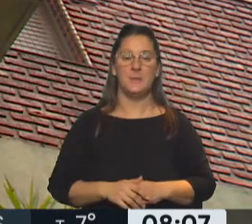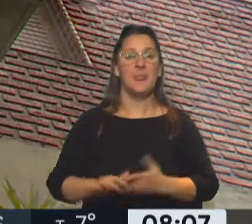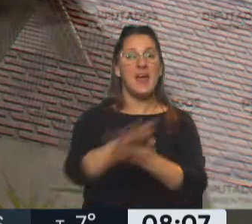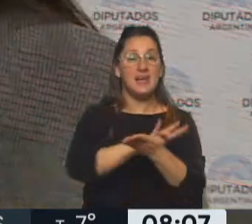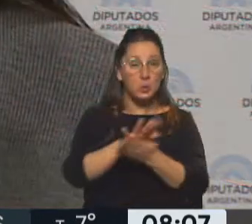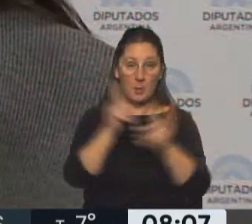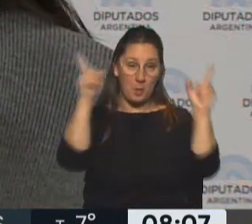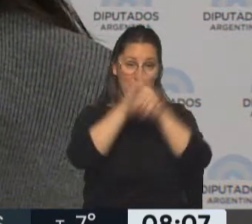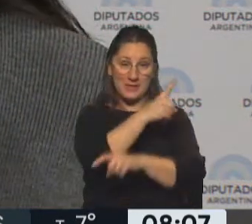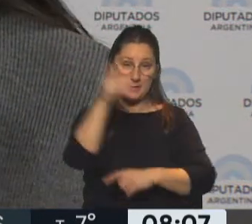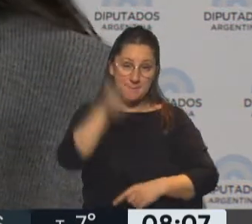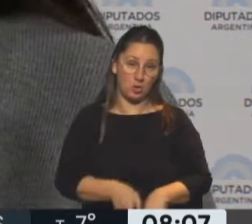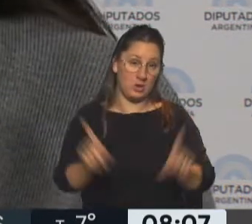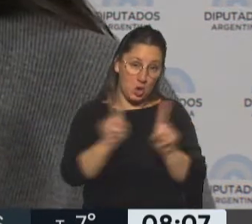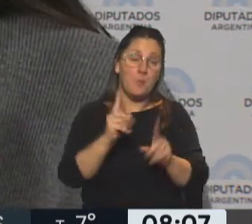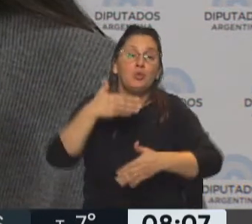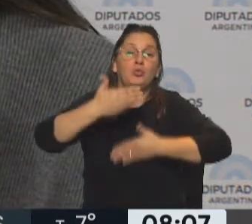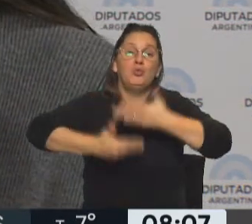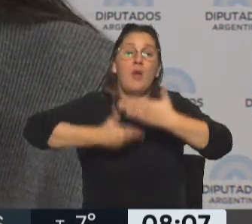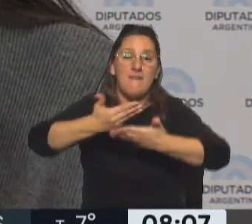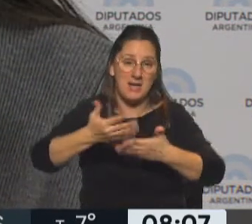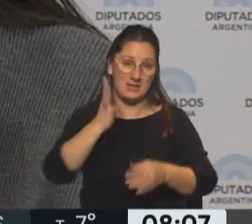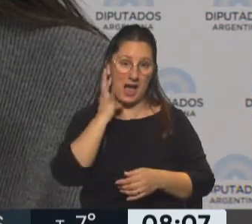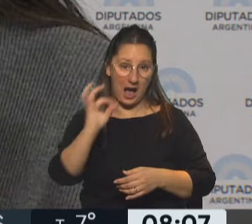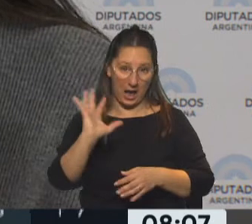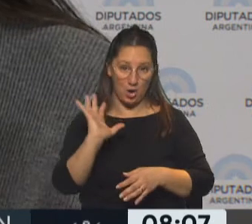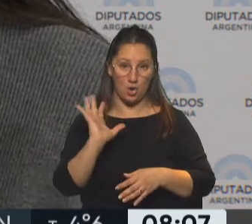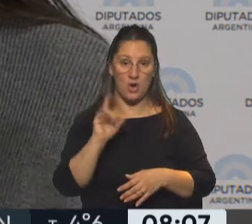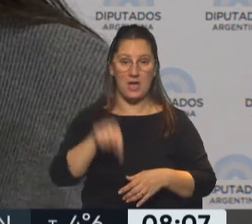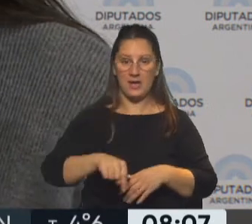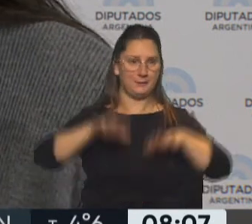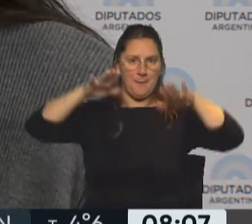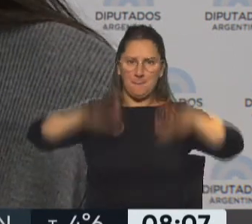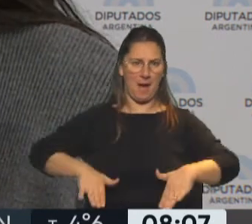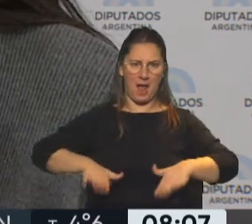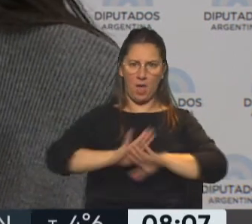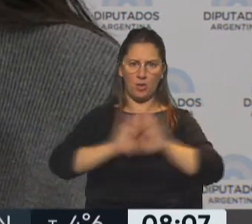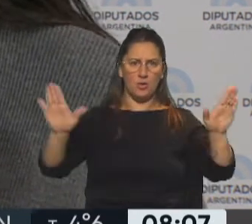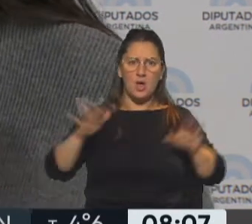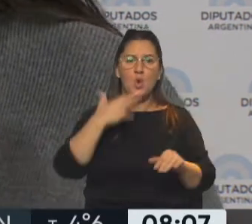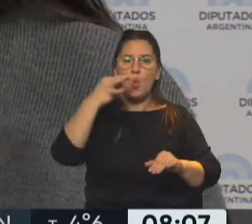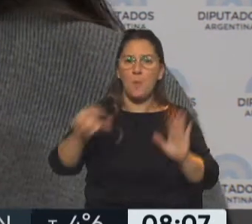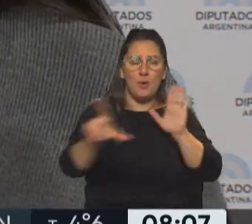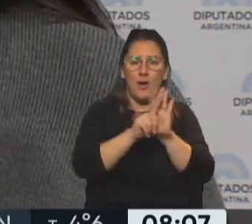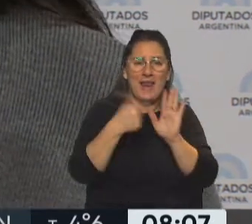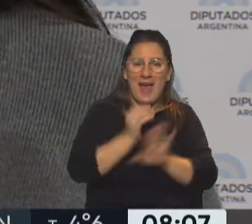la totalidad del problema, pero es un avance y no este freno que hemos tenido que ni siquiera se ha cumplido.